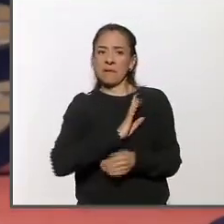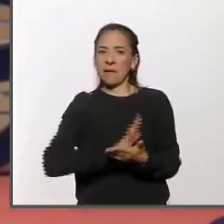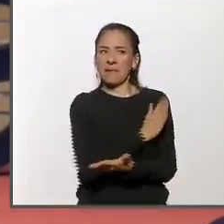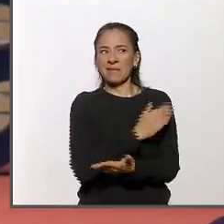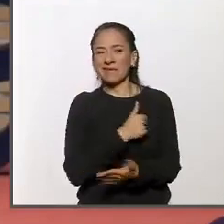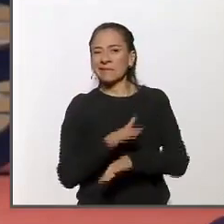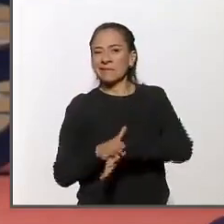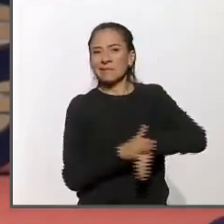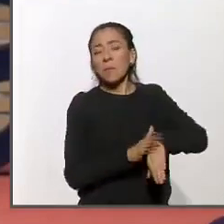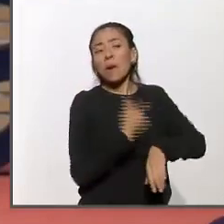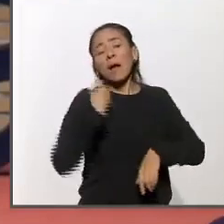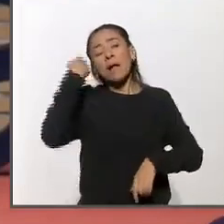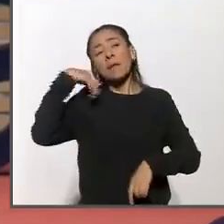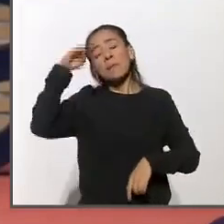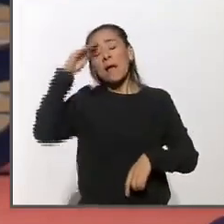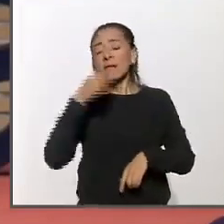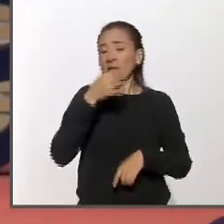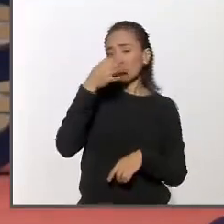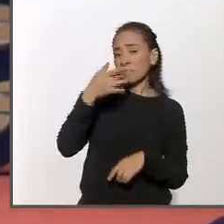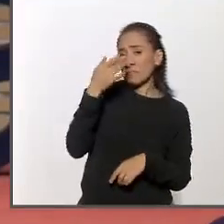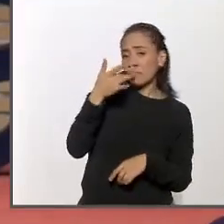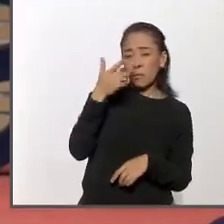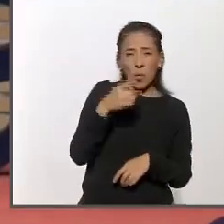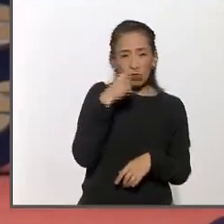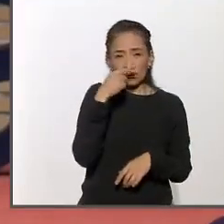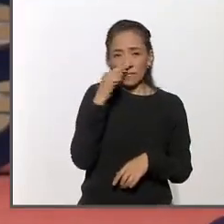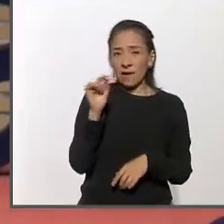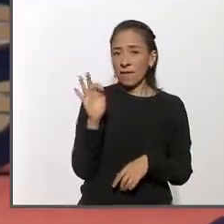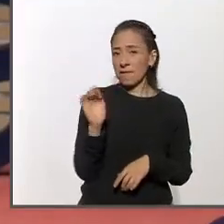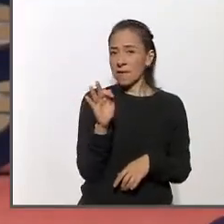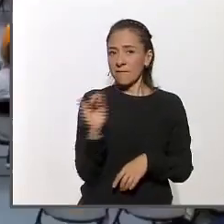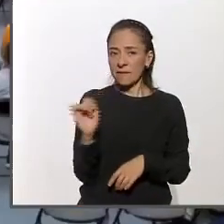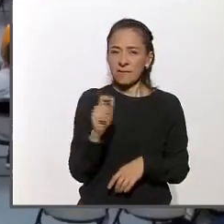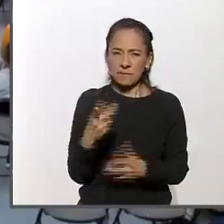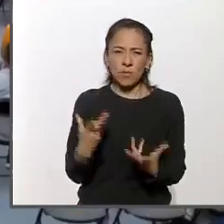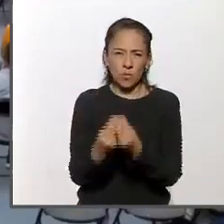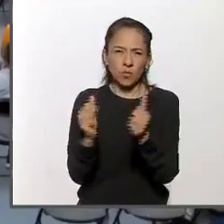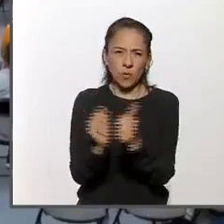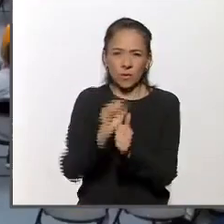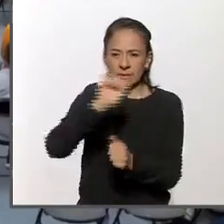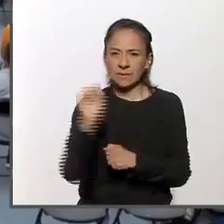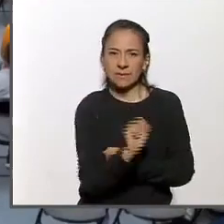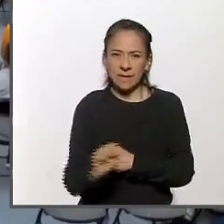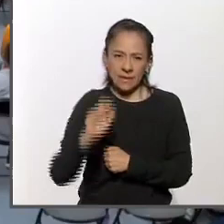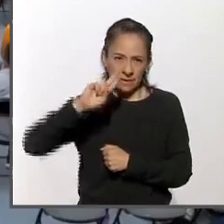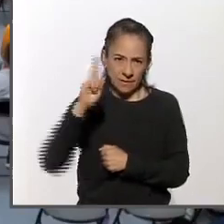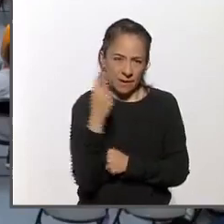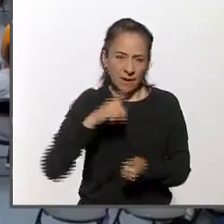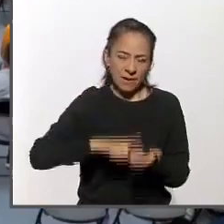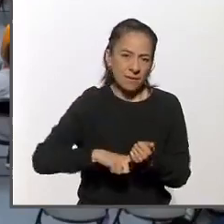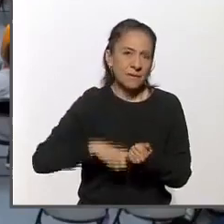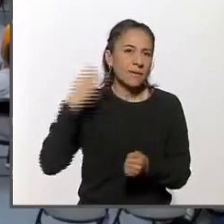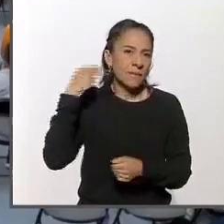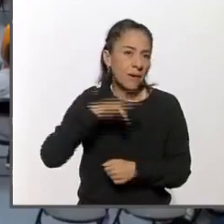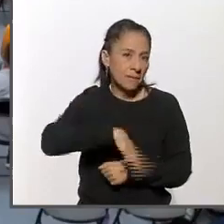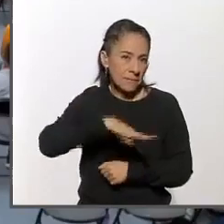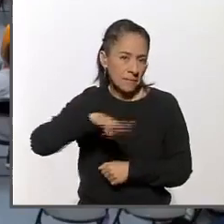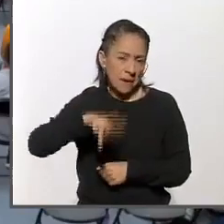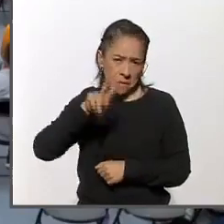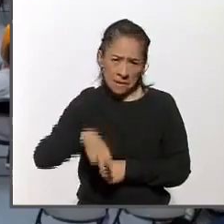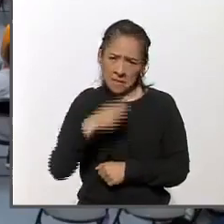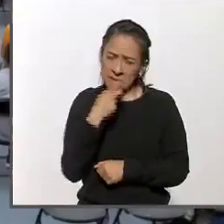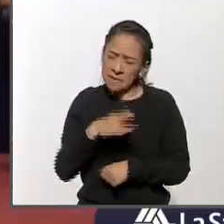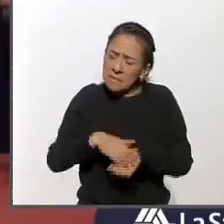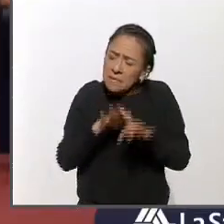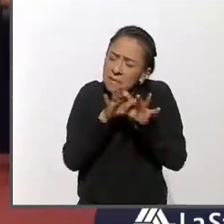fifís. Reunido con estudiantes lazayistas de Morelia, Michoacán, dijo que su prioridad es respetar el medio